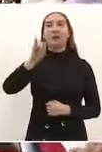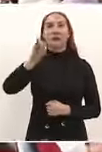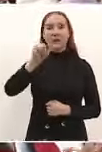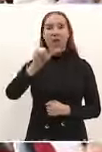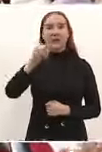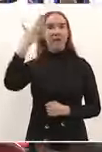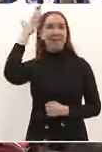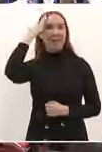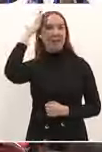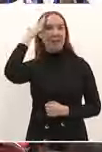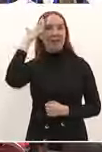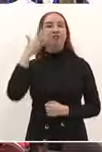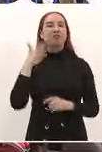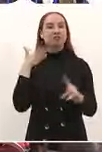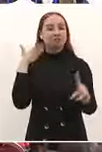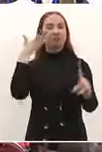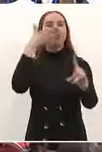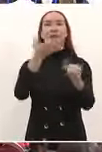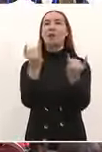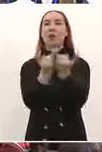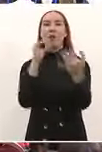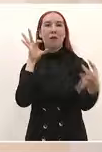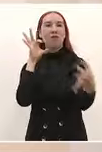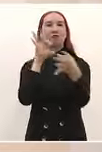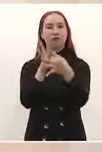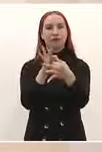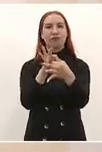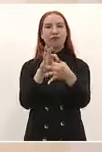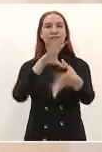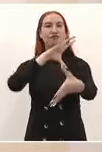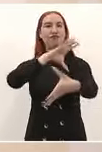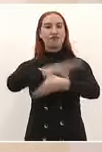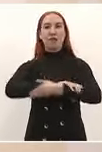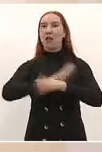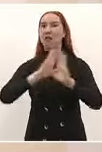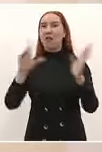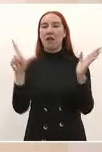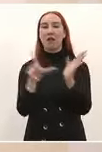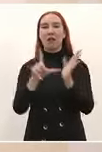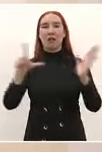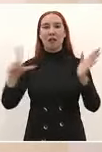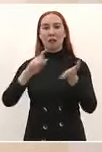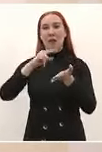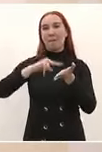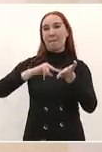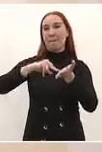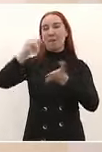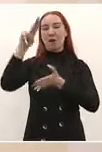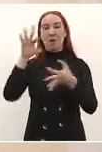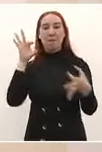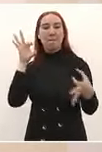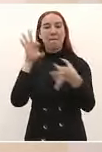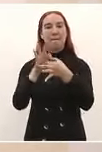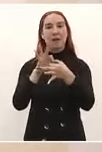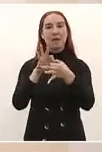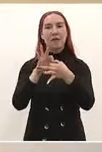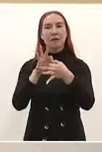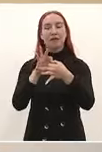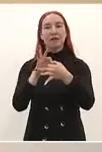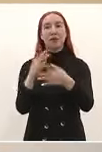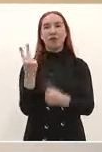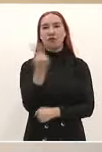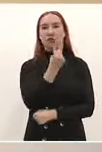Ya confirmamos en San Luis Potosí la alianza entre el Partido Verde, Morena y el Partido del Trabajo